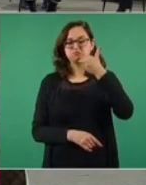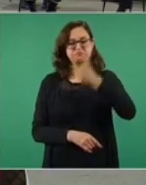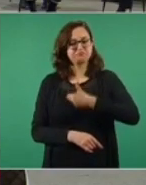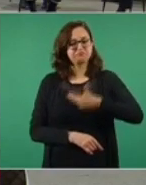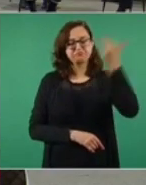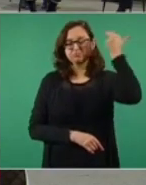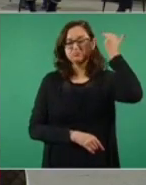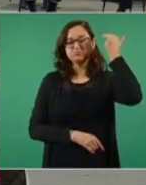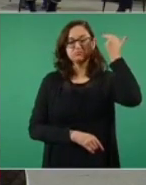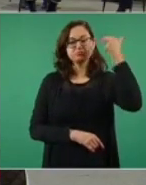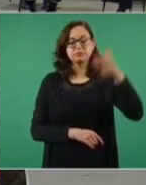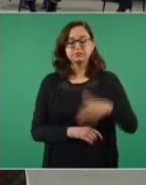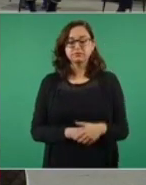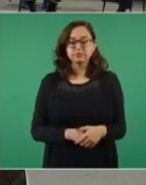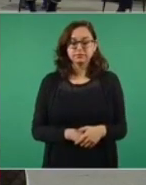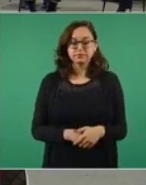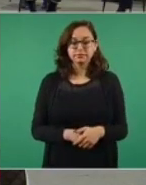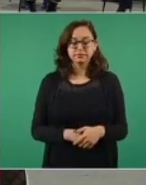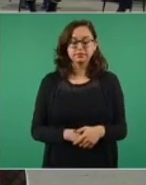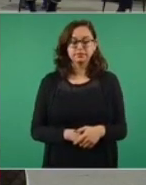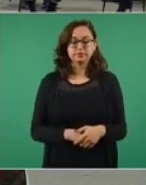y miren lo que puso este señor